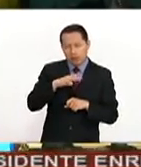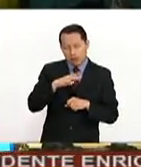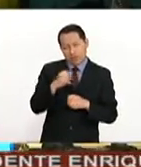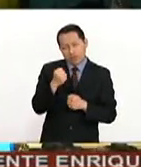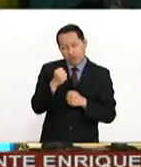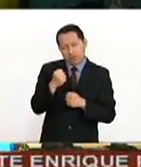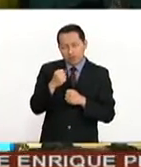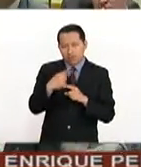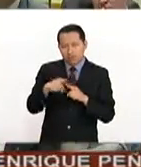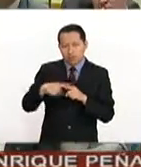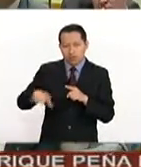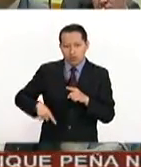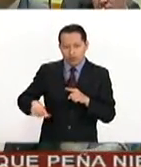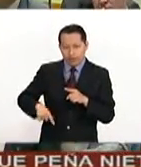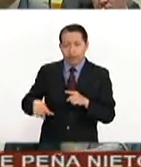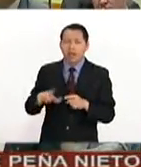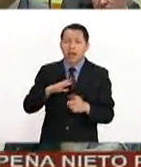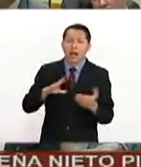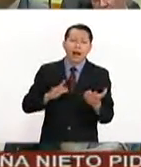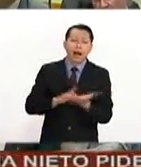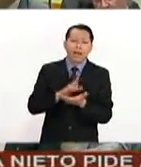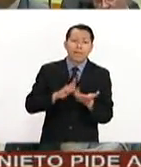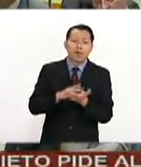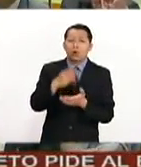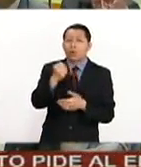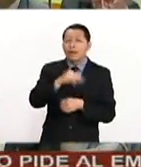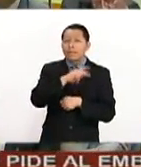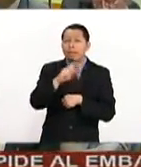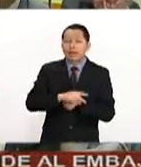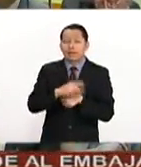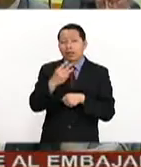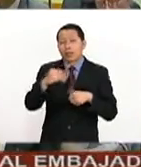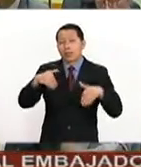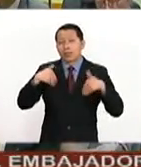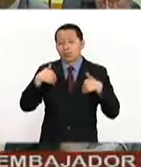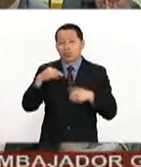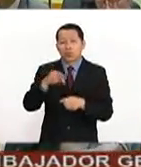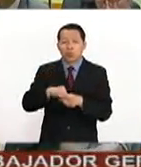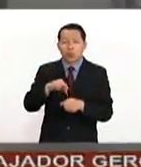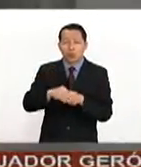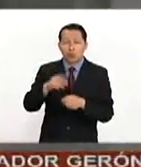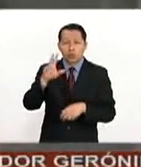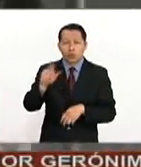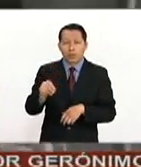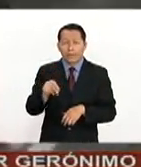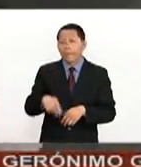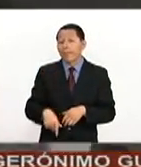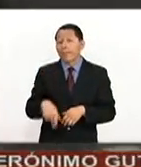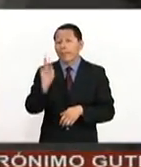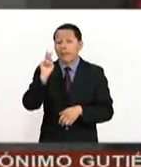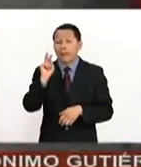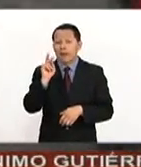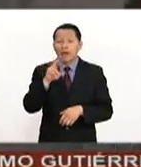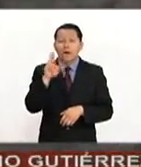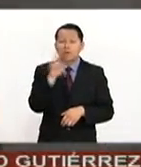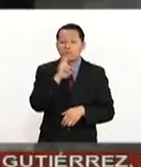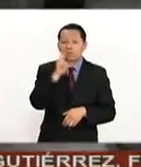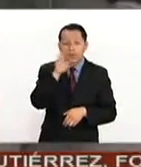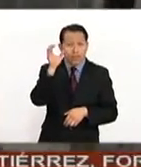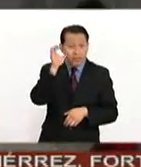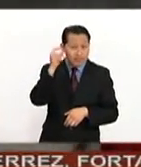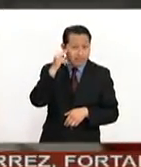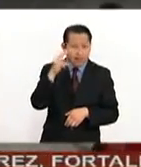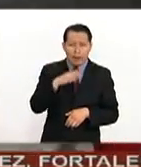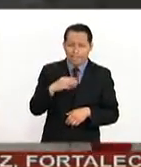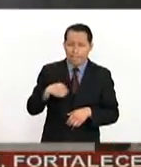gobierno. La propuesta contó con el apoyo de nueve países, tres abstenciones y tres votos en contra. Sin embargo, Rusia y China, como